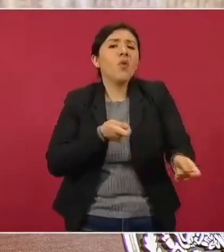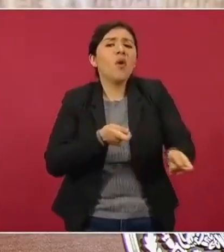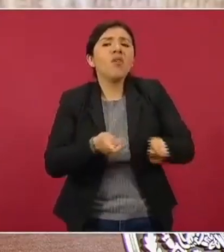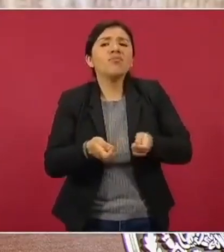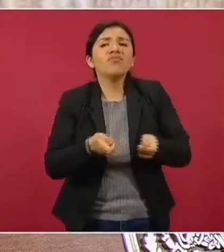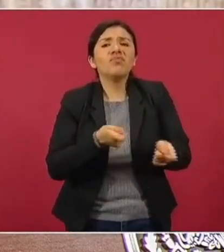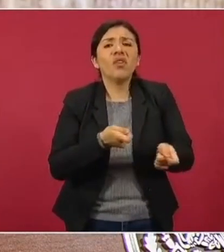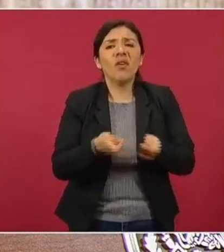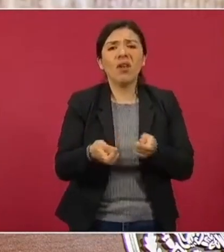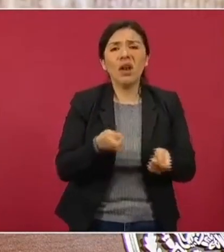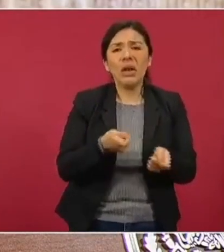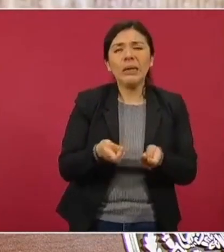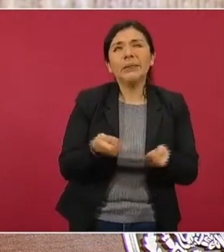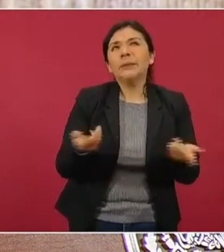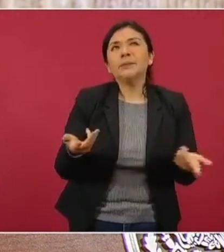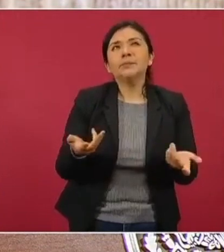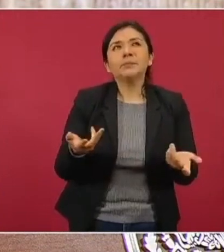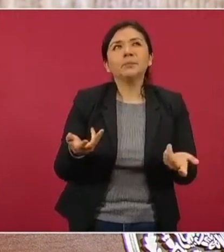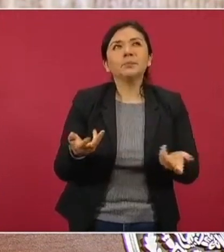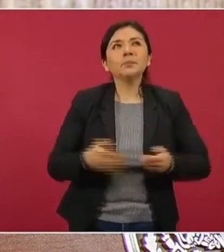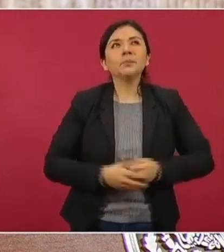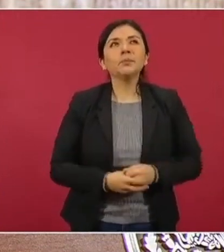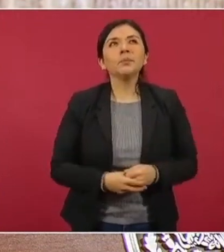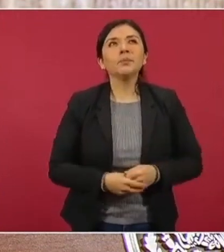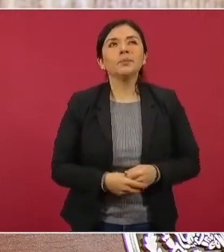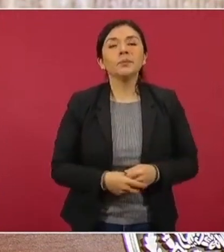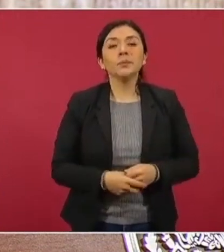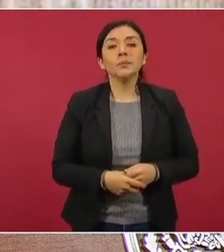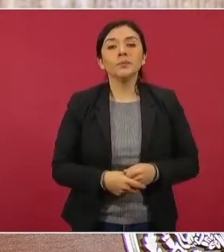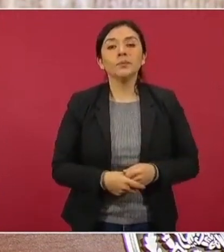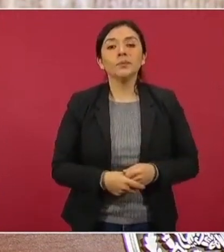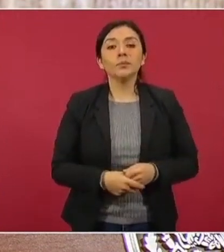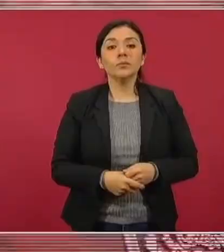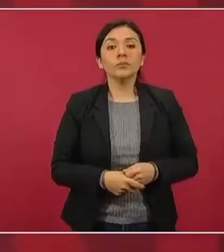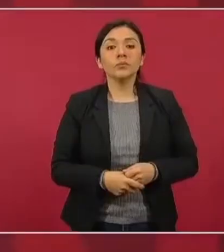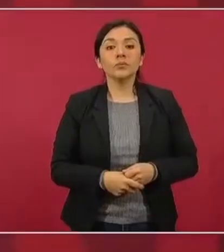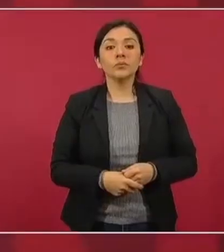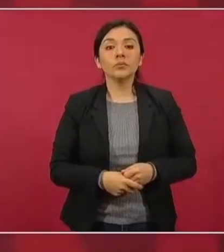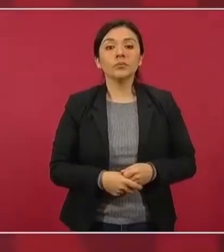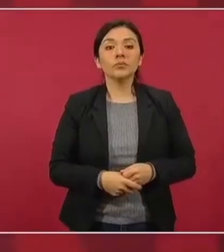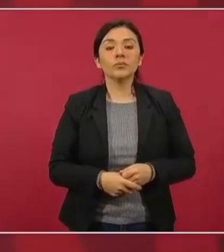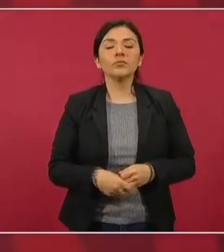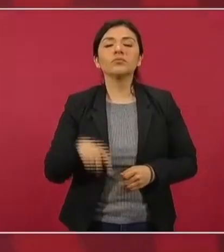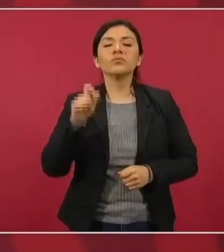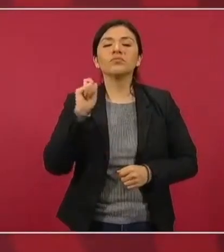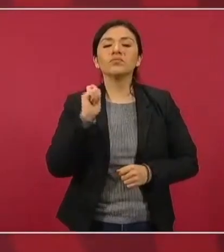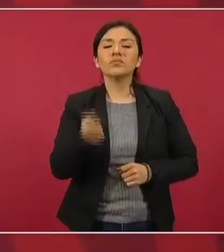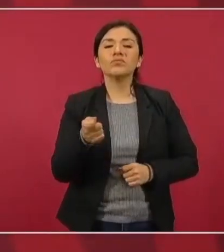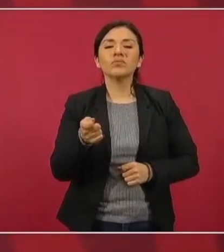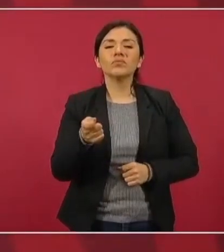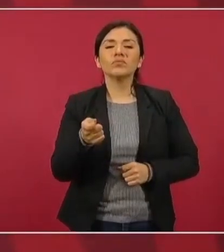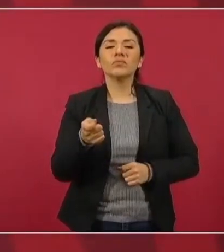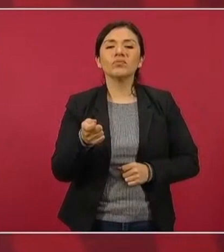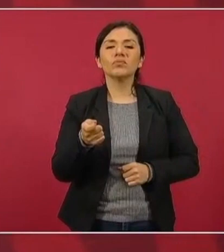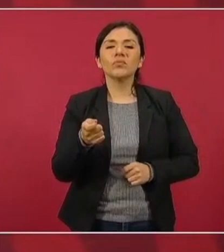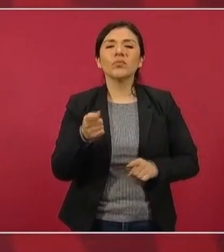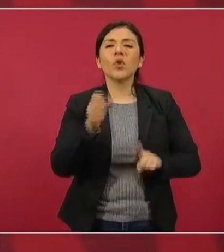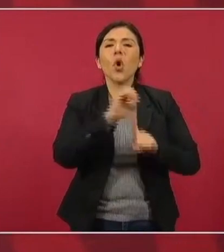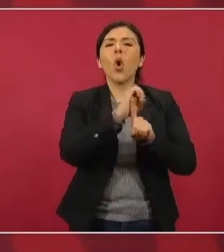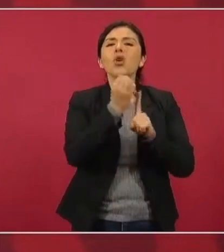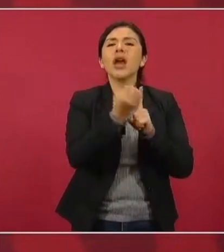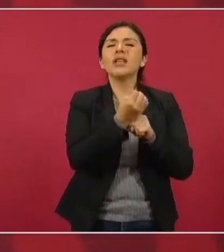los llamados organismos